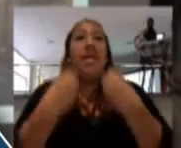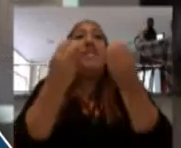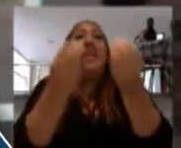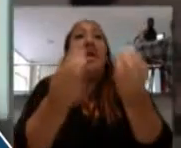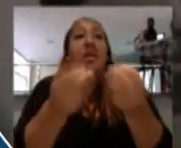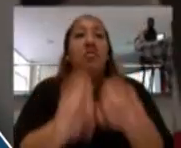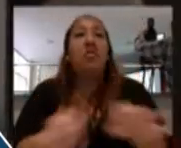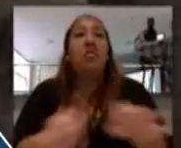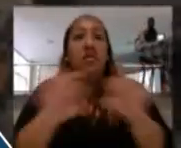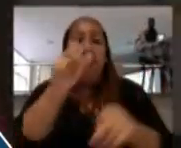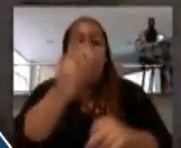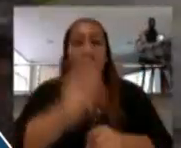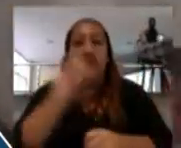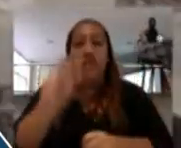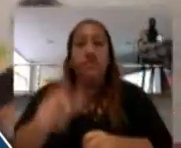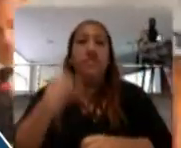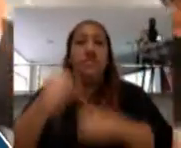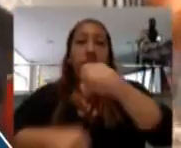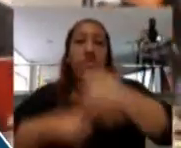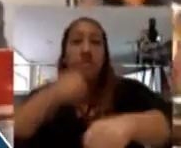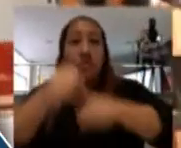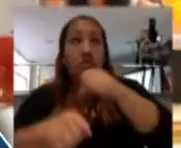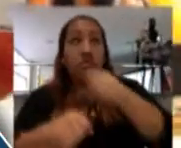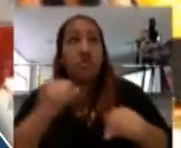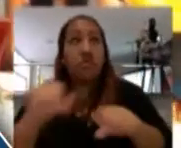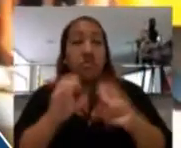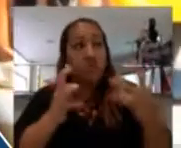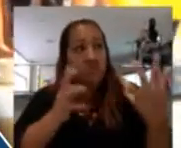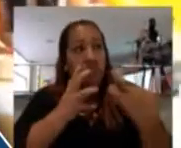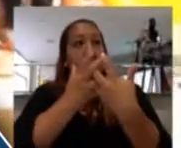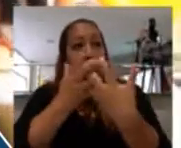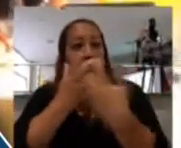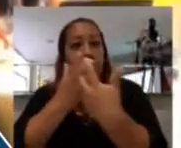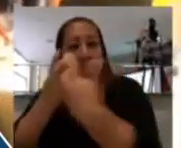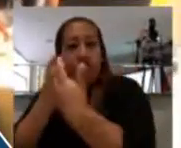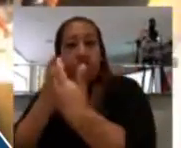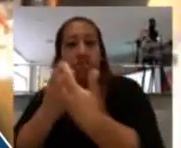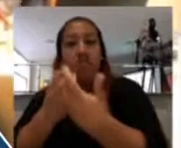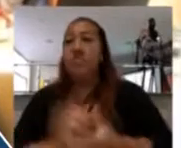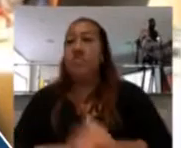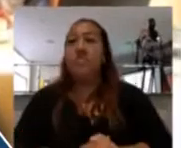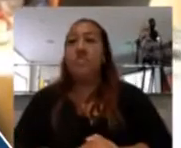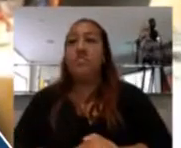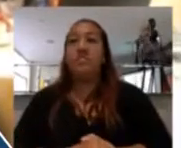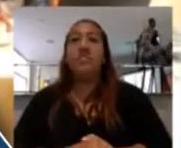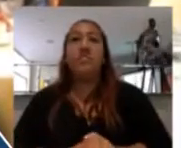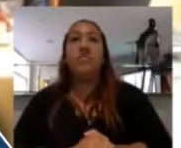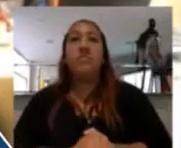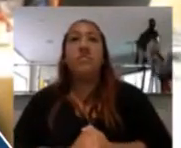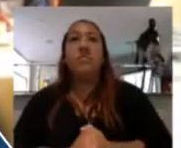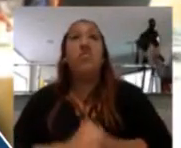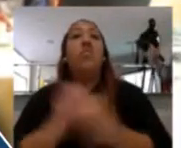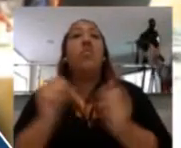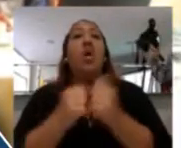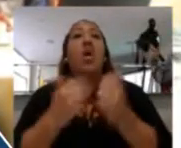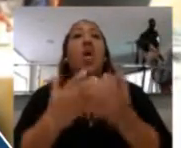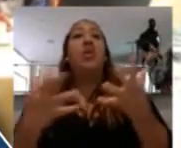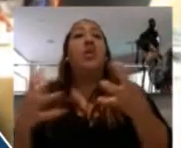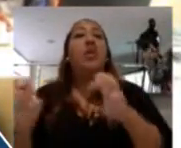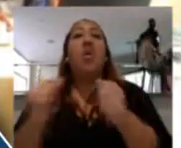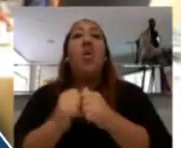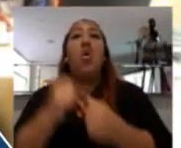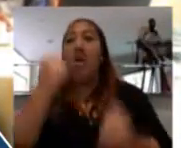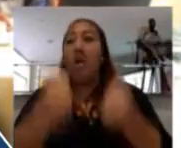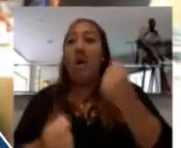al peatón y al ciclista y haciéndolo compatible, en este caso con el puente que queremos hacer, con los